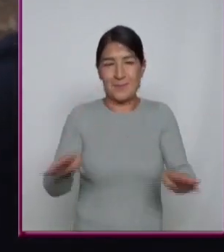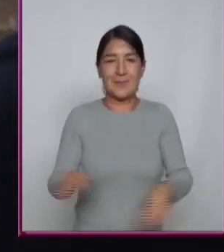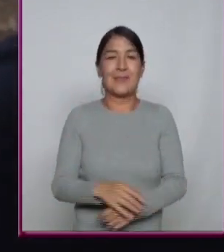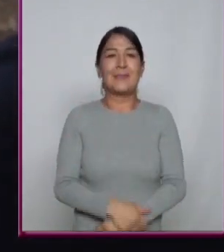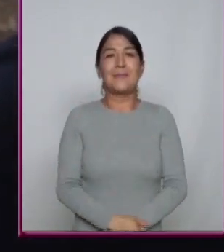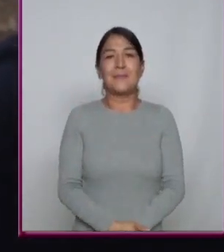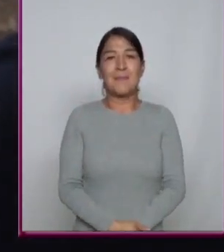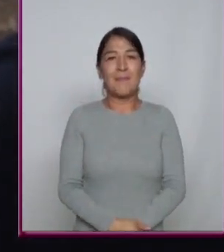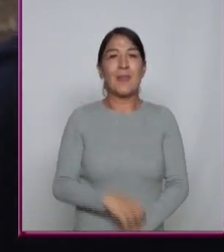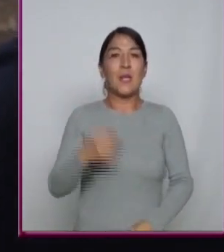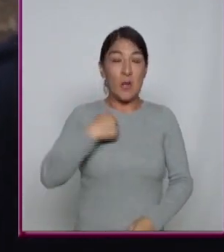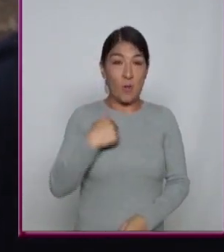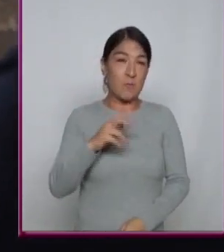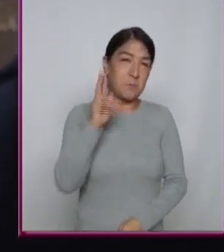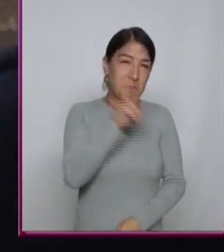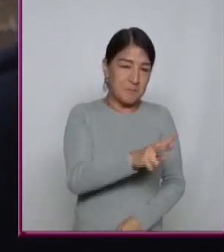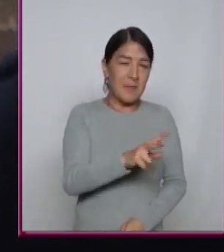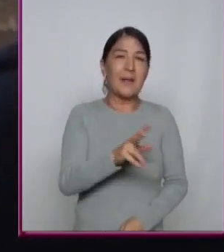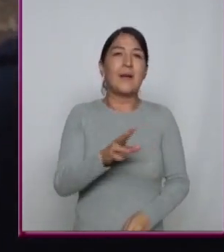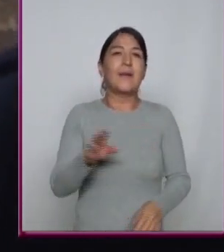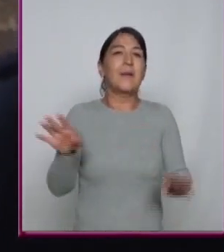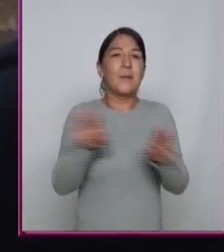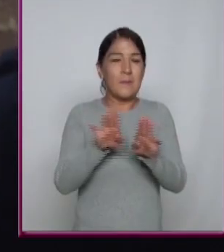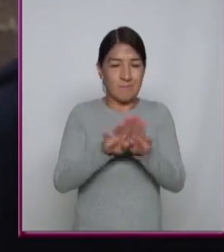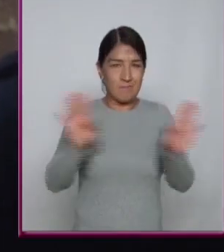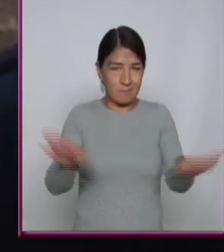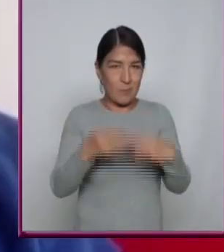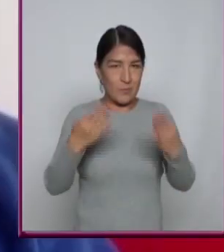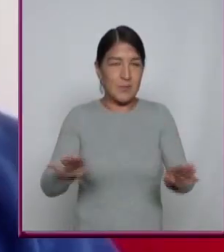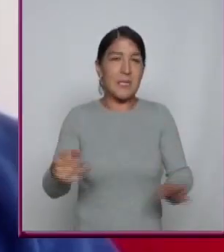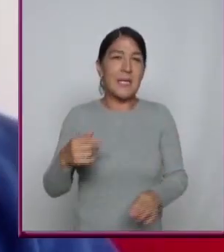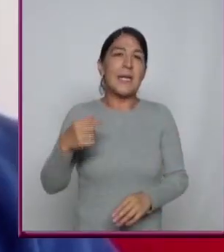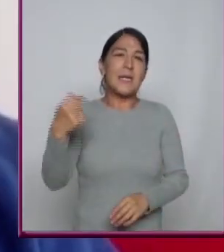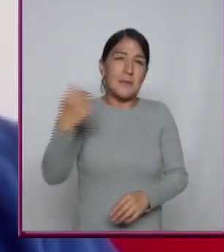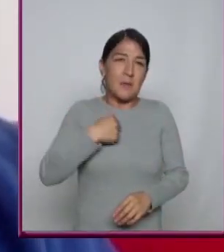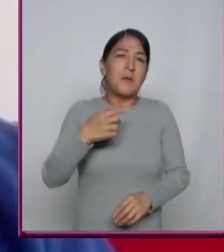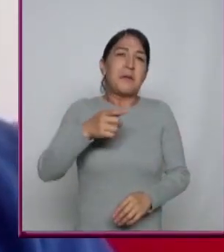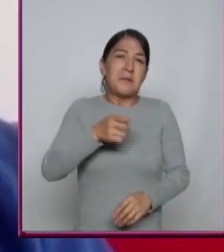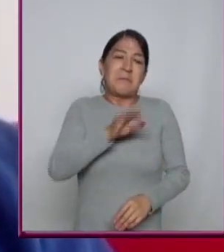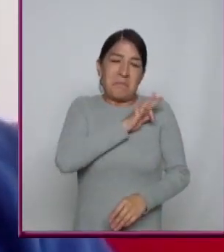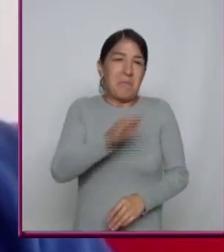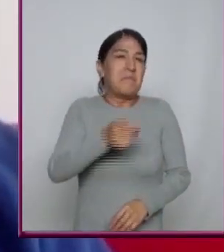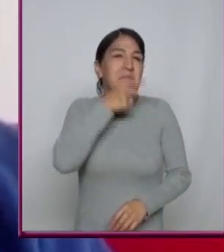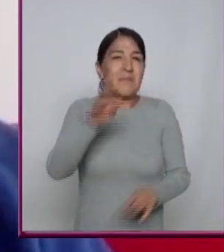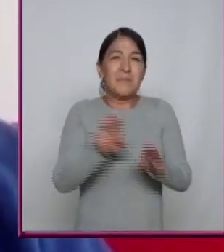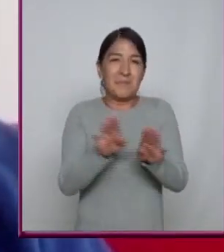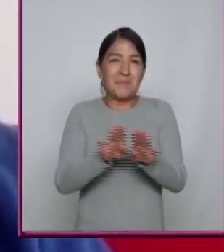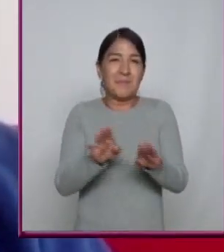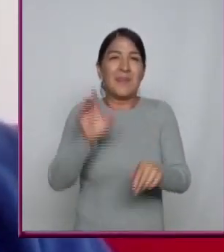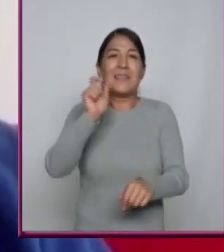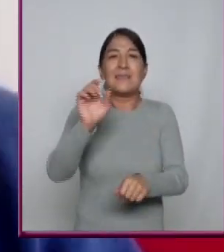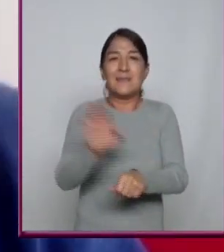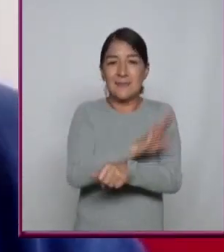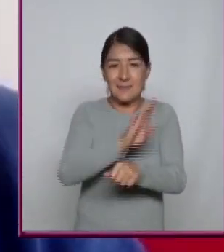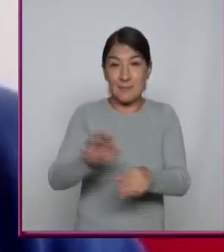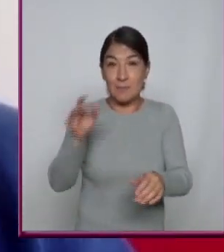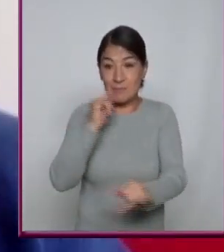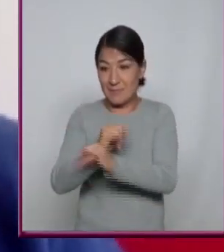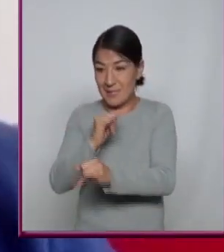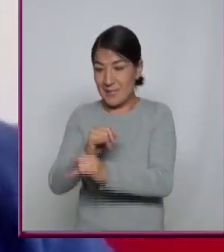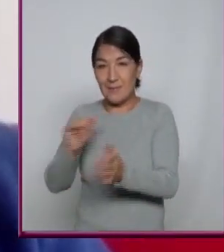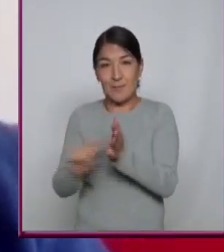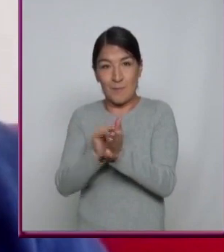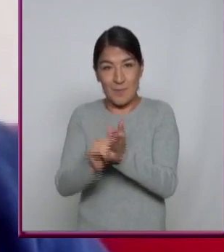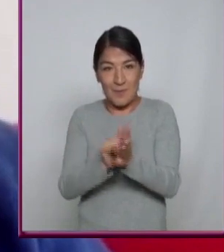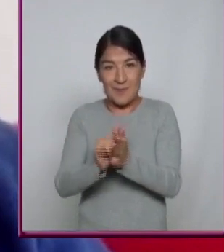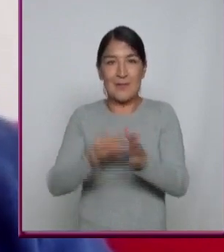mira En mi caso Que estoy en la industria De la música Te puedo decir Que los beneficios De los sistemas De streaming Son Para mí